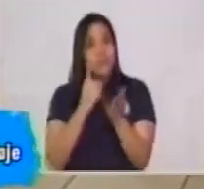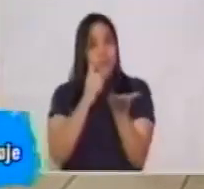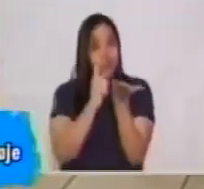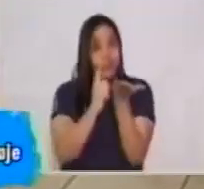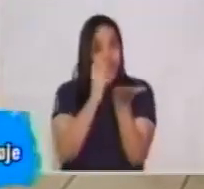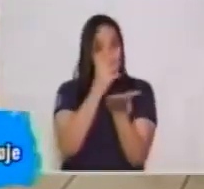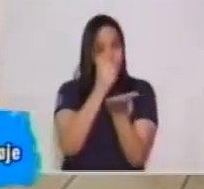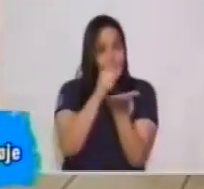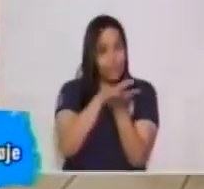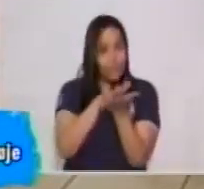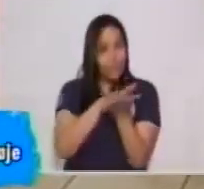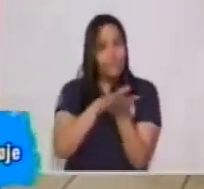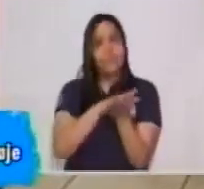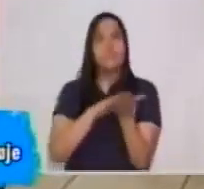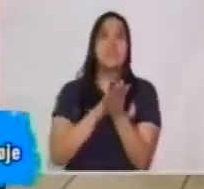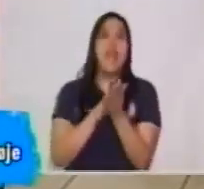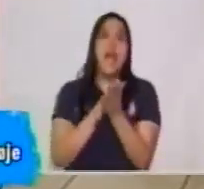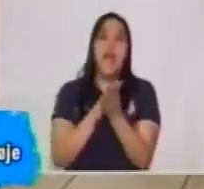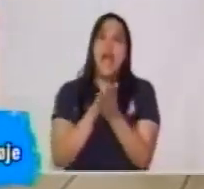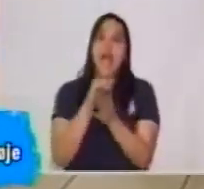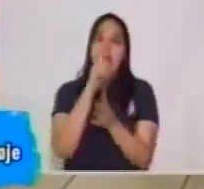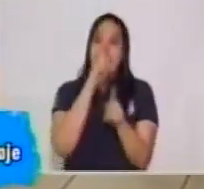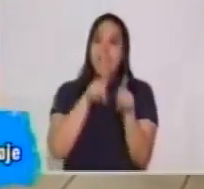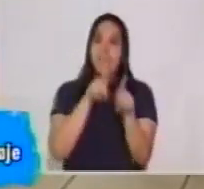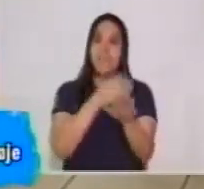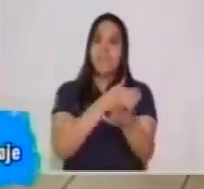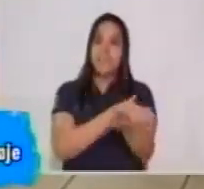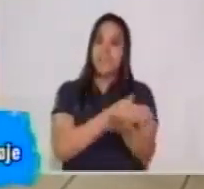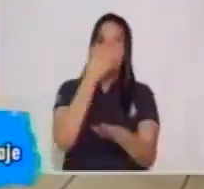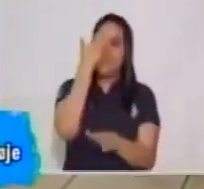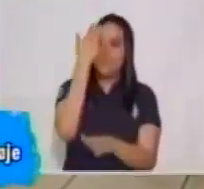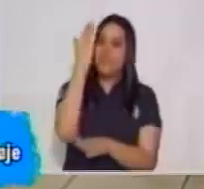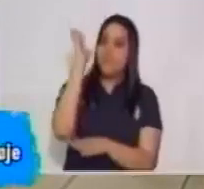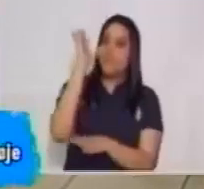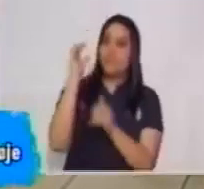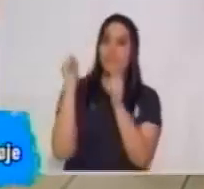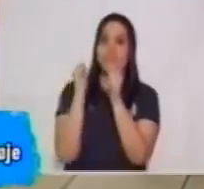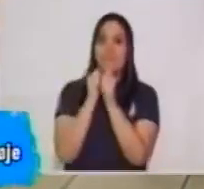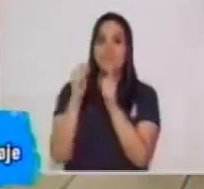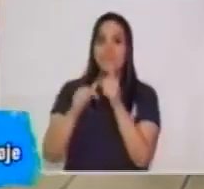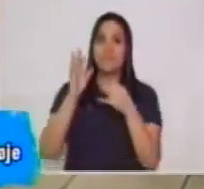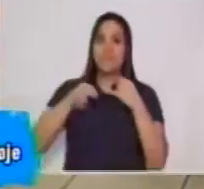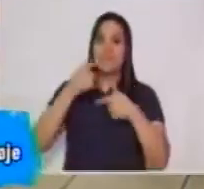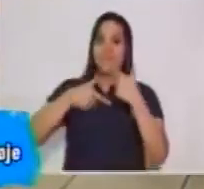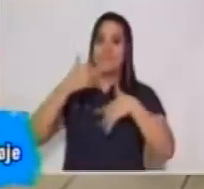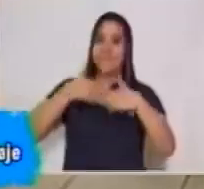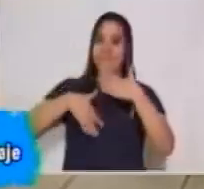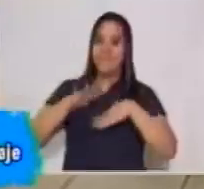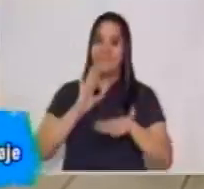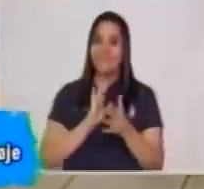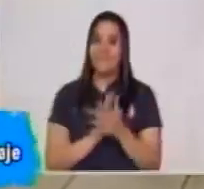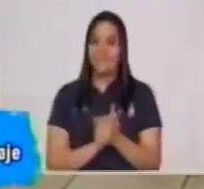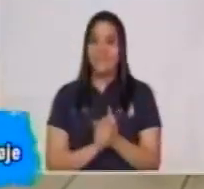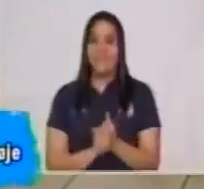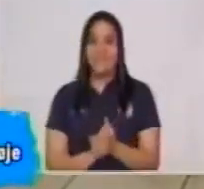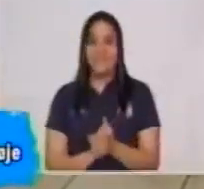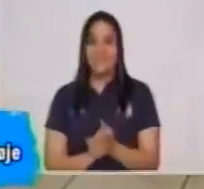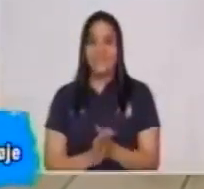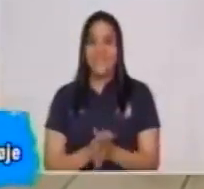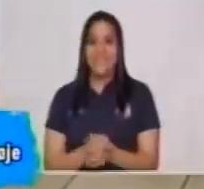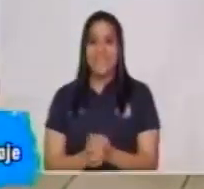antibacterial. Y antes de comenzar, saludemos a Lourdes, quien nos acompaña en la Lengua de Señas Interpretando.